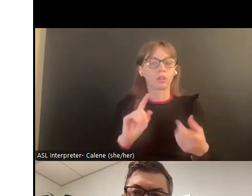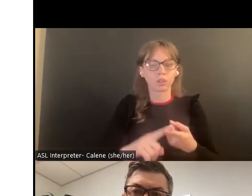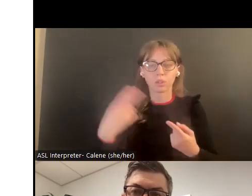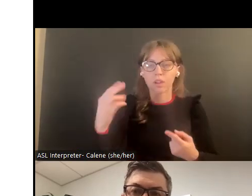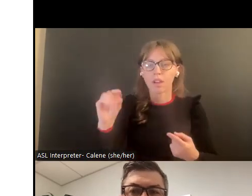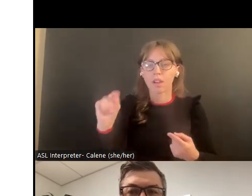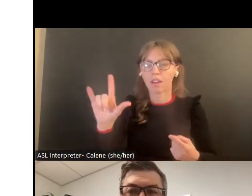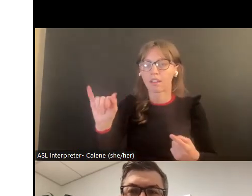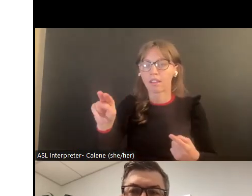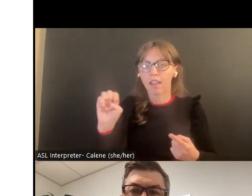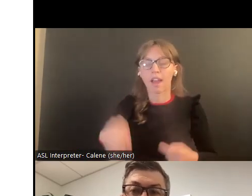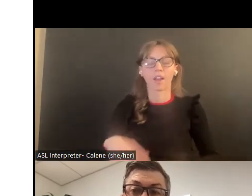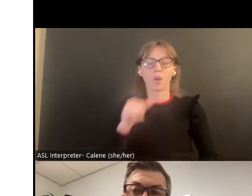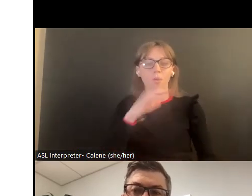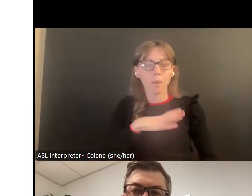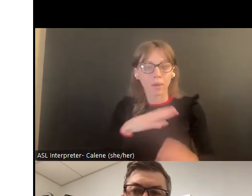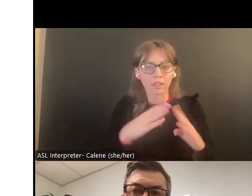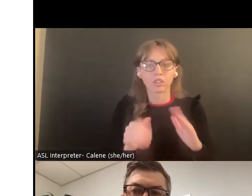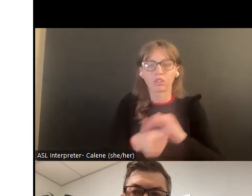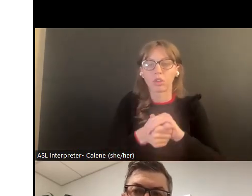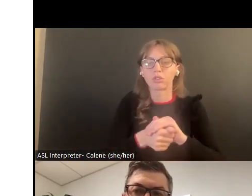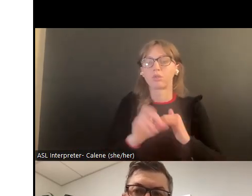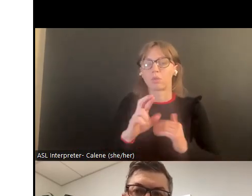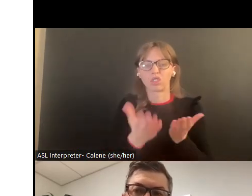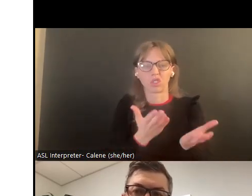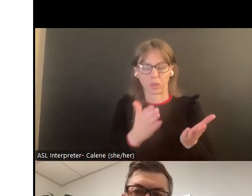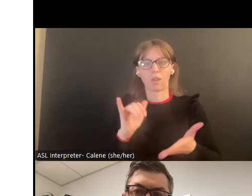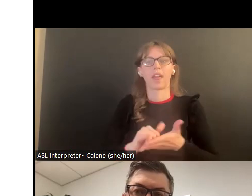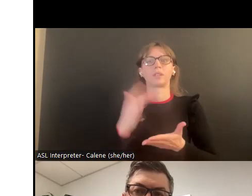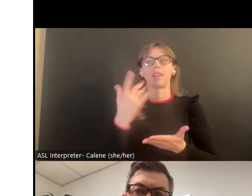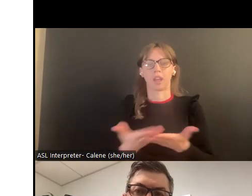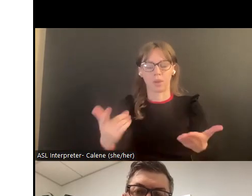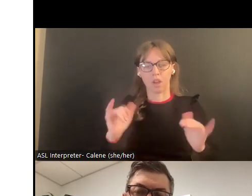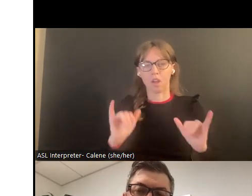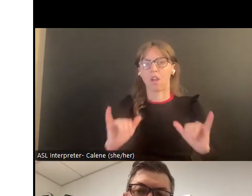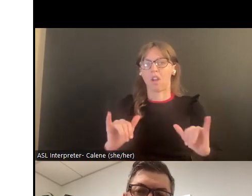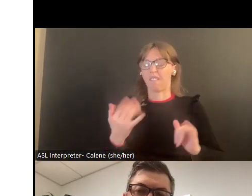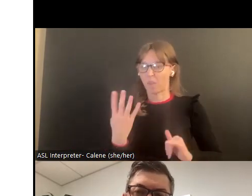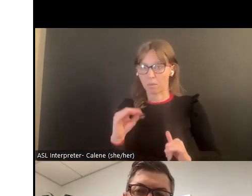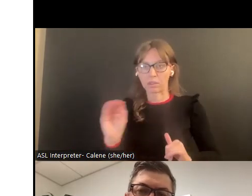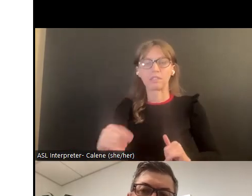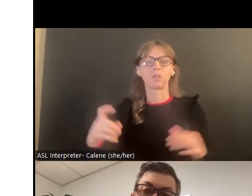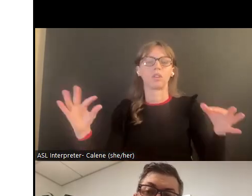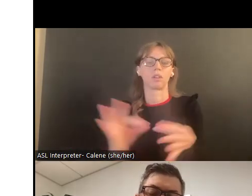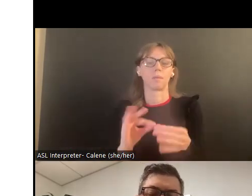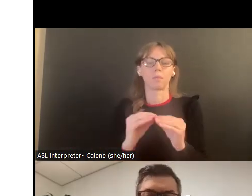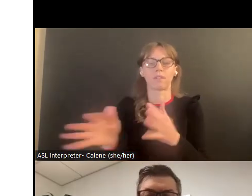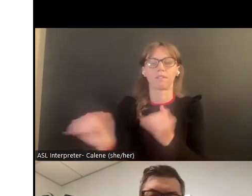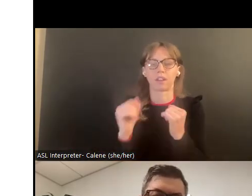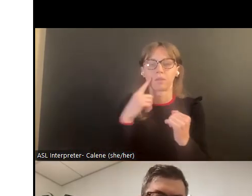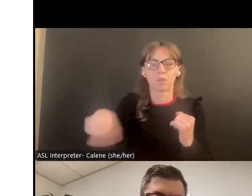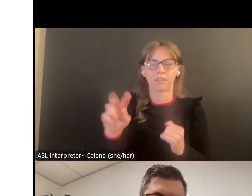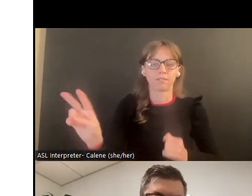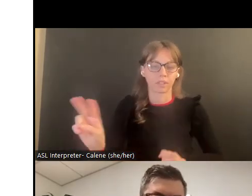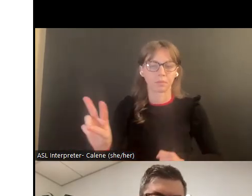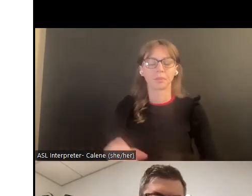el acceso que las víctimas, lo que es un número libre de cargo, un número de ayuda.